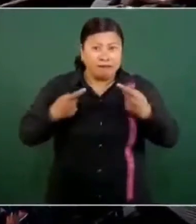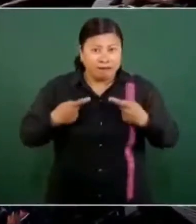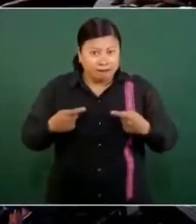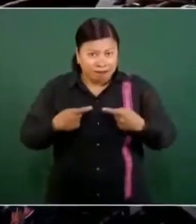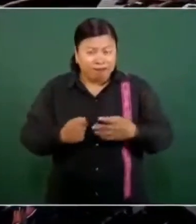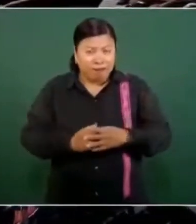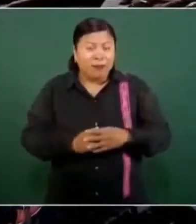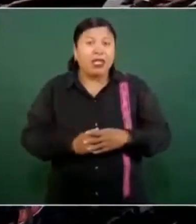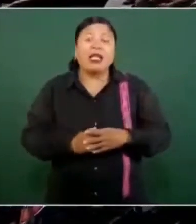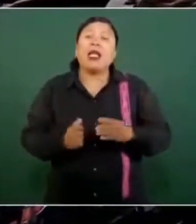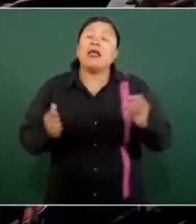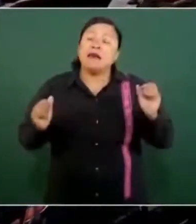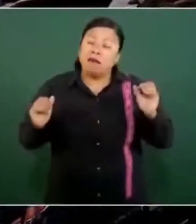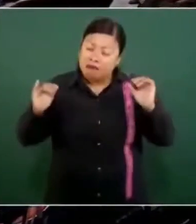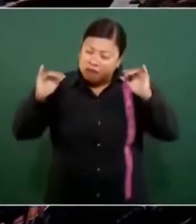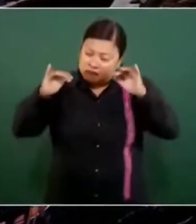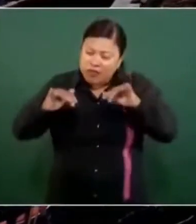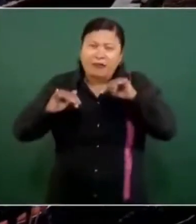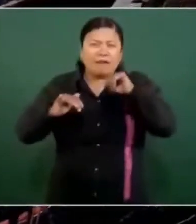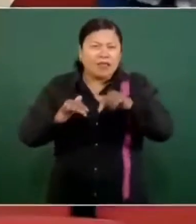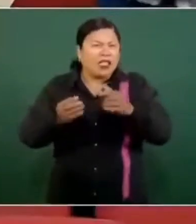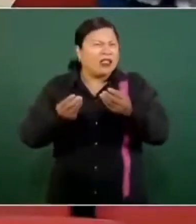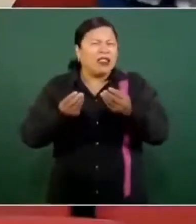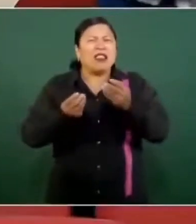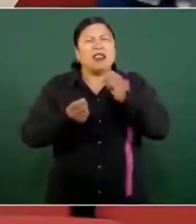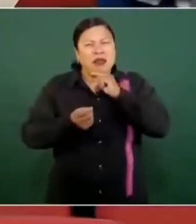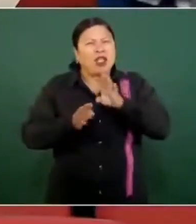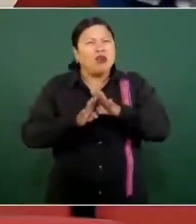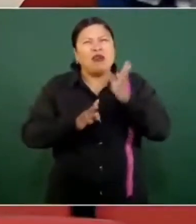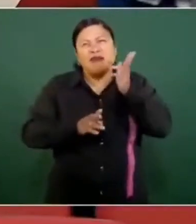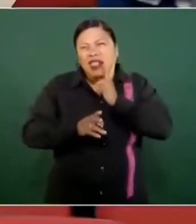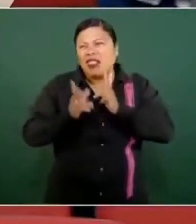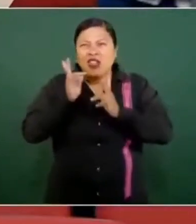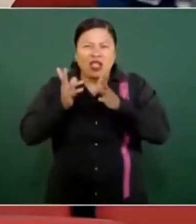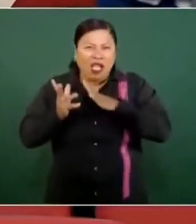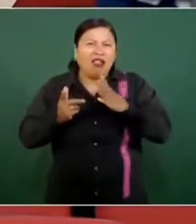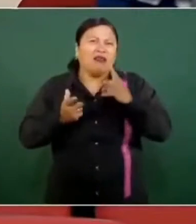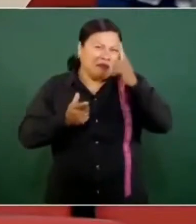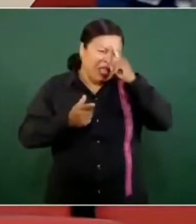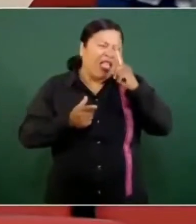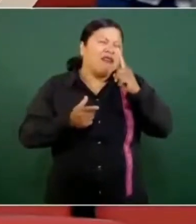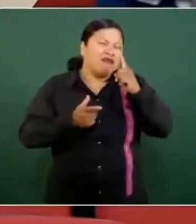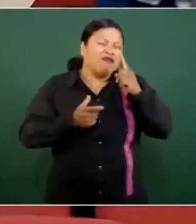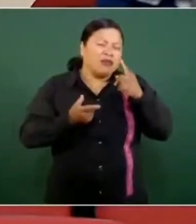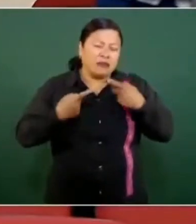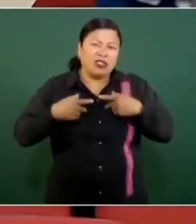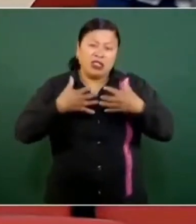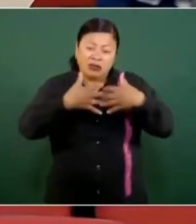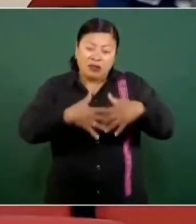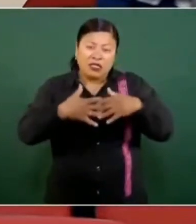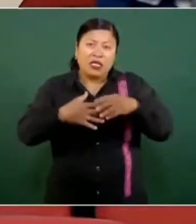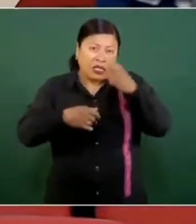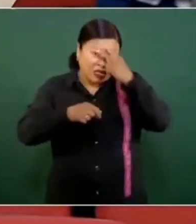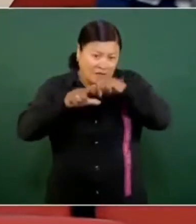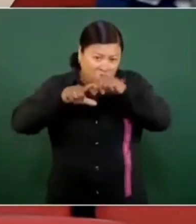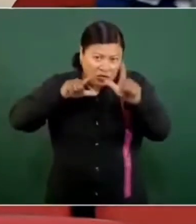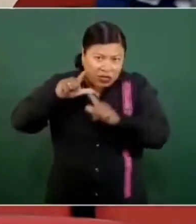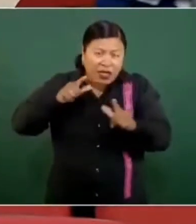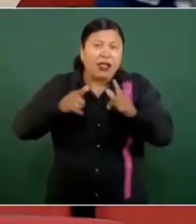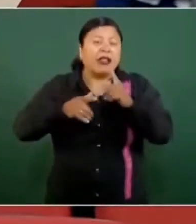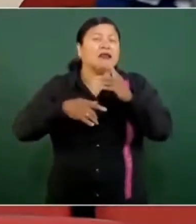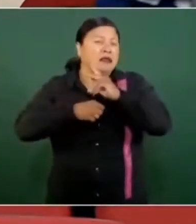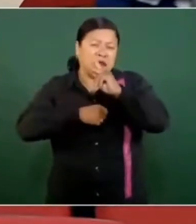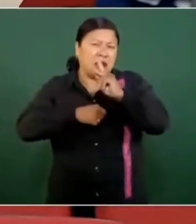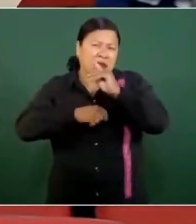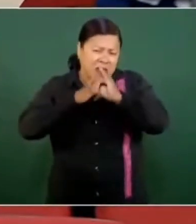a esta ciudad y puerto petrolero muchos inversionistas nacionales y extranjeros, gentes de todos los